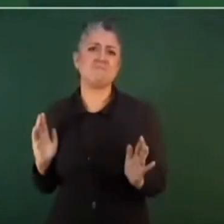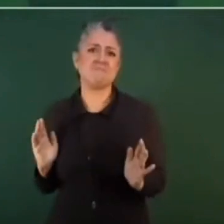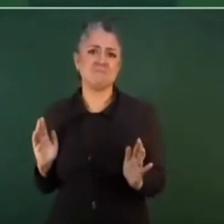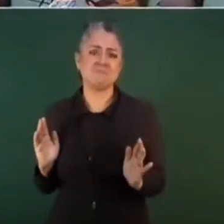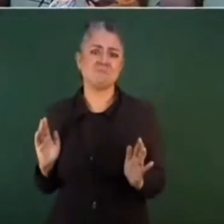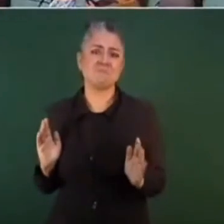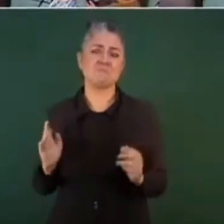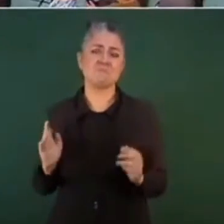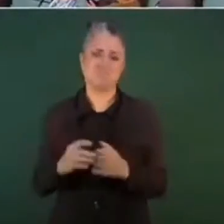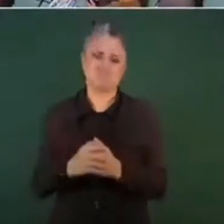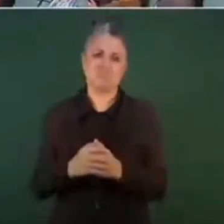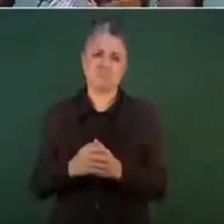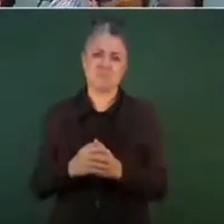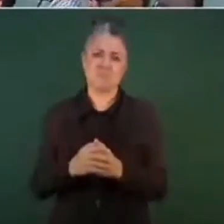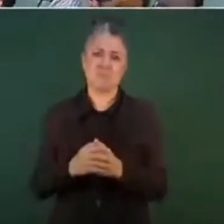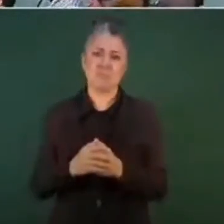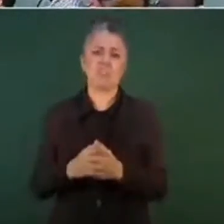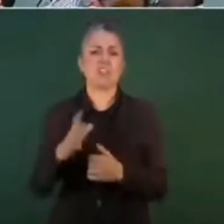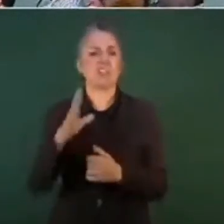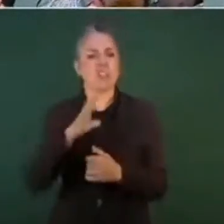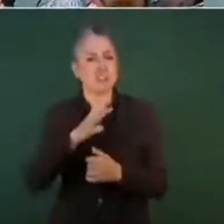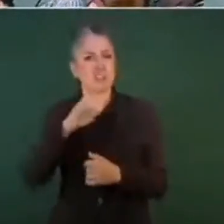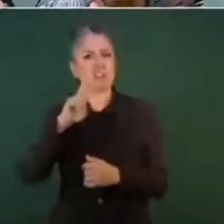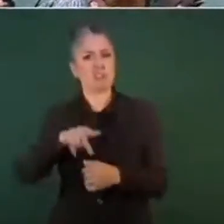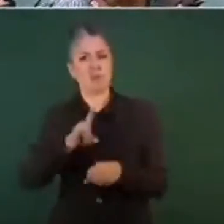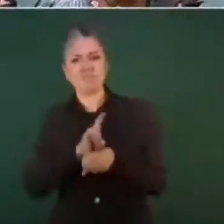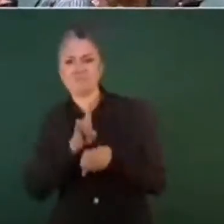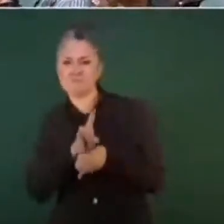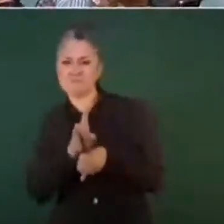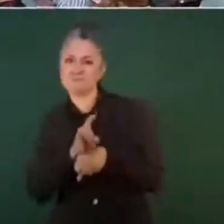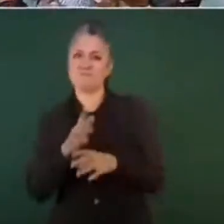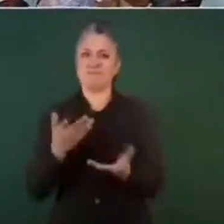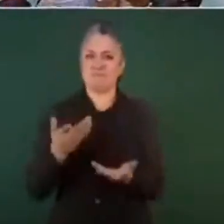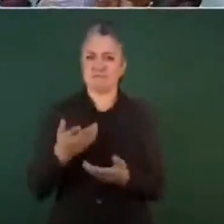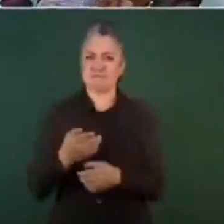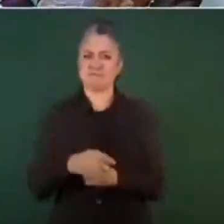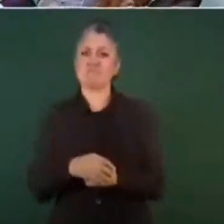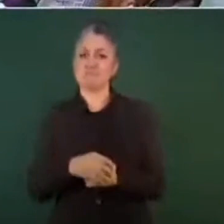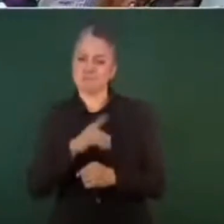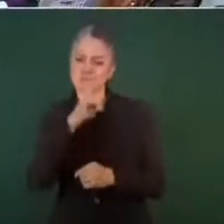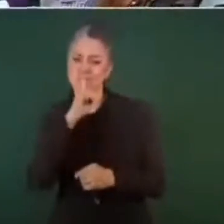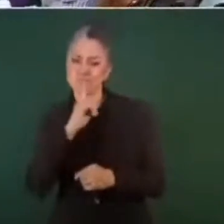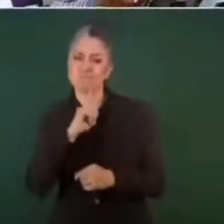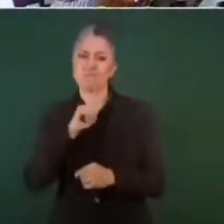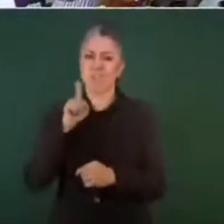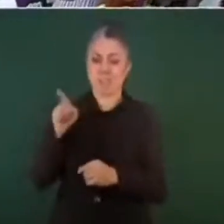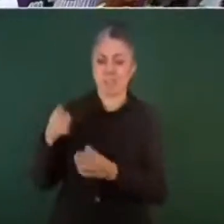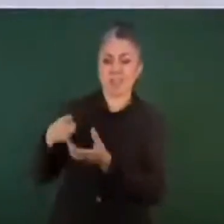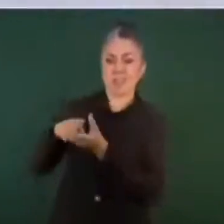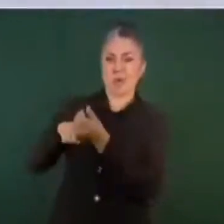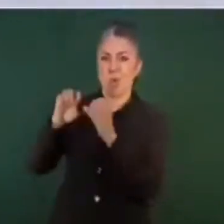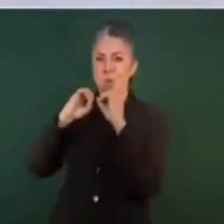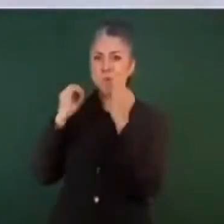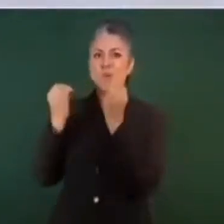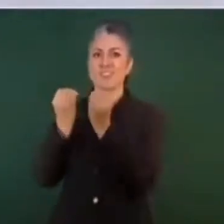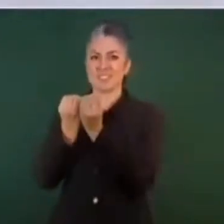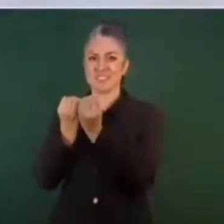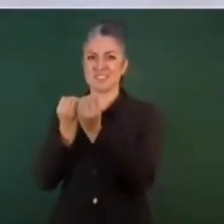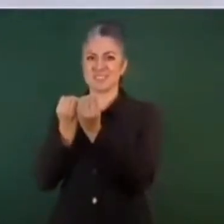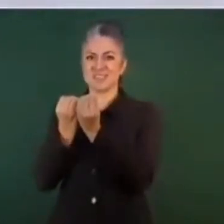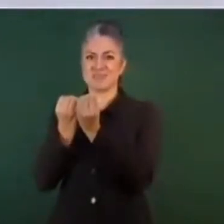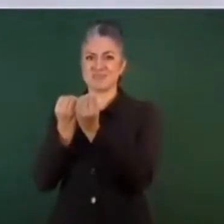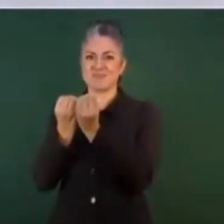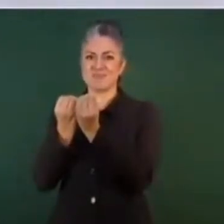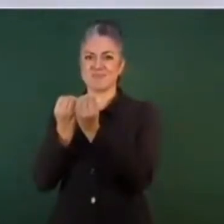hay una gran simulación en estas organizaciones no gubernamentales